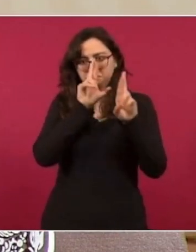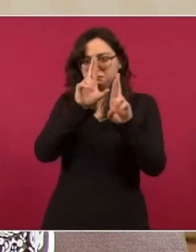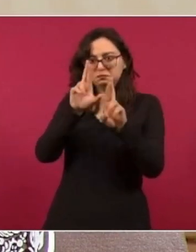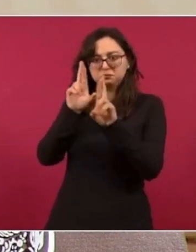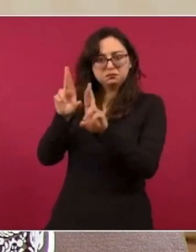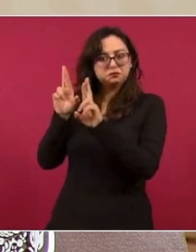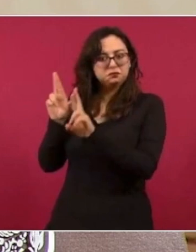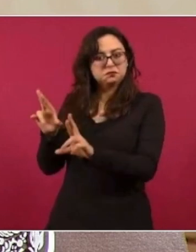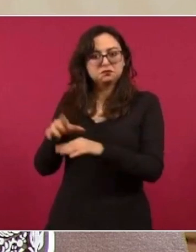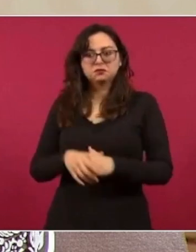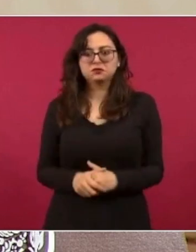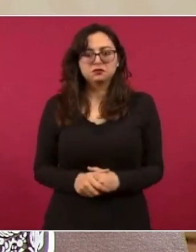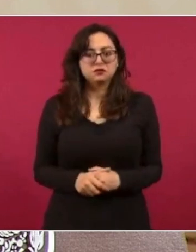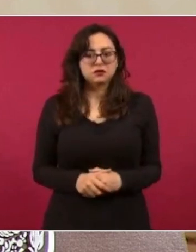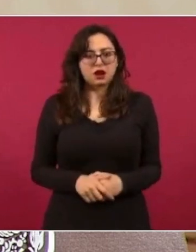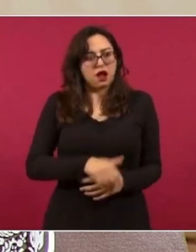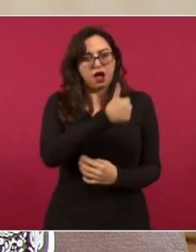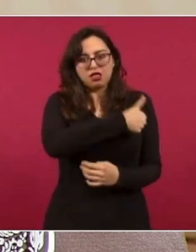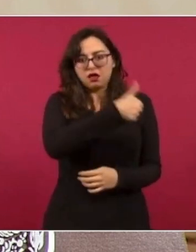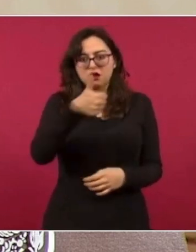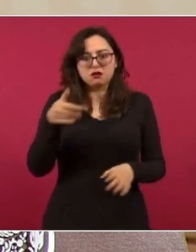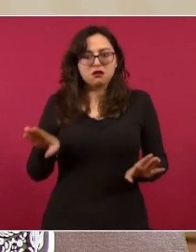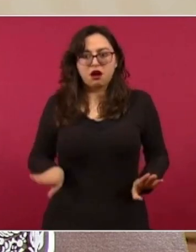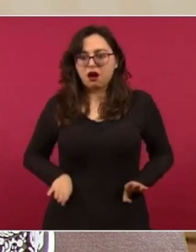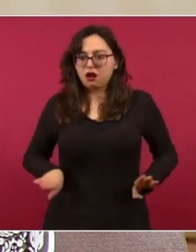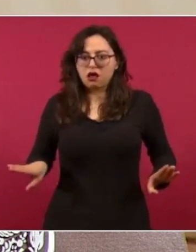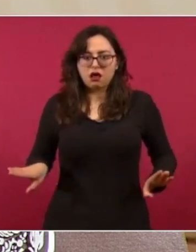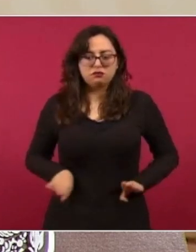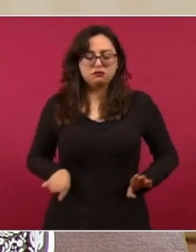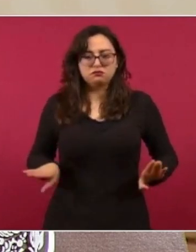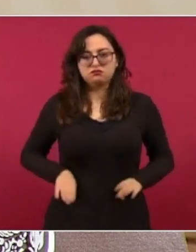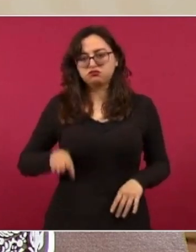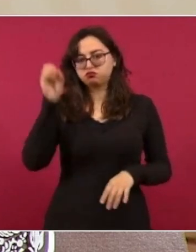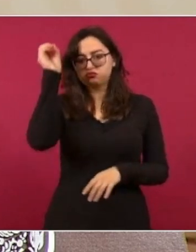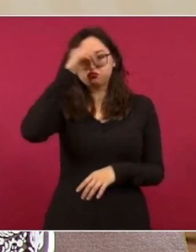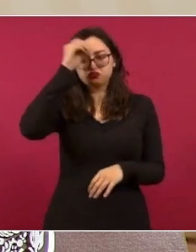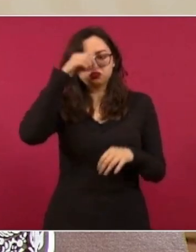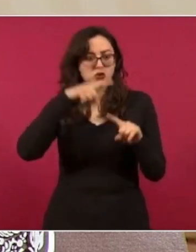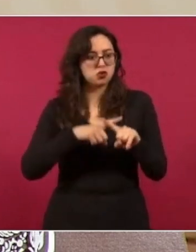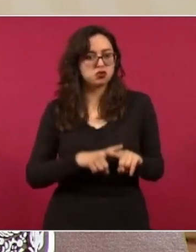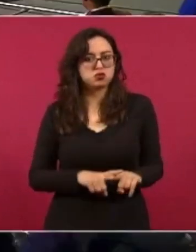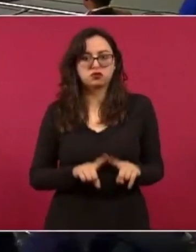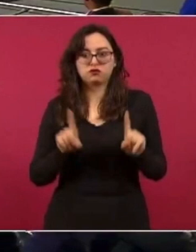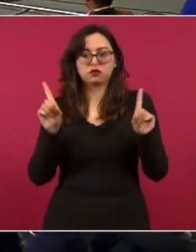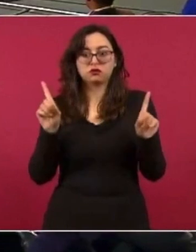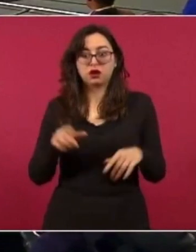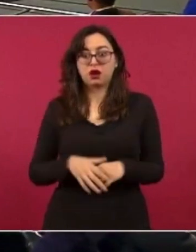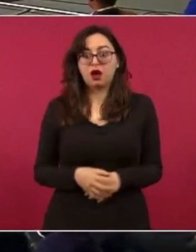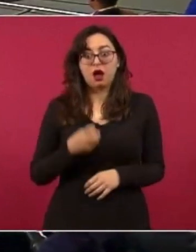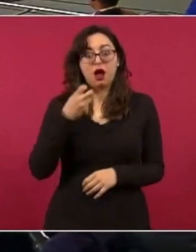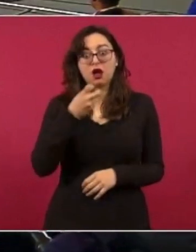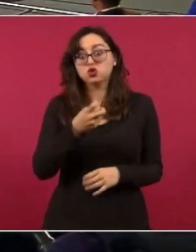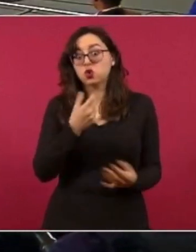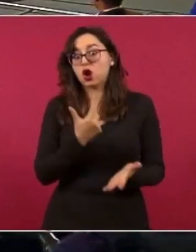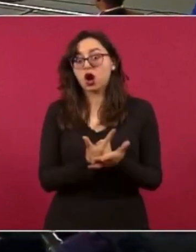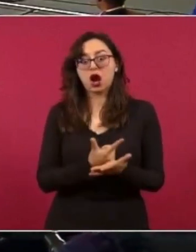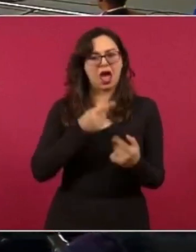y esto no significa polarización